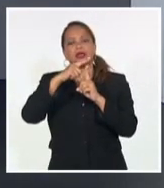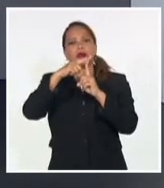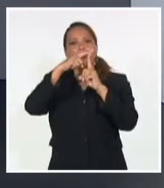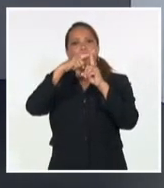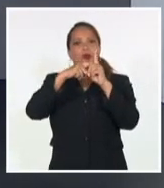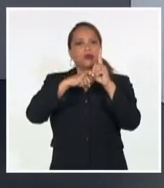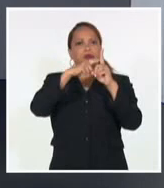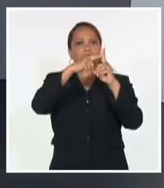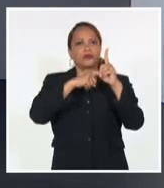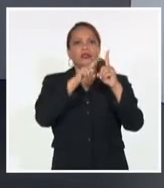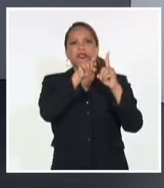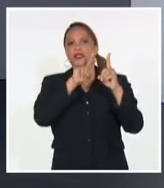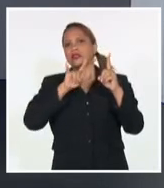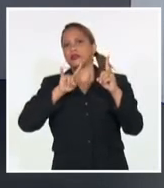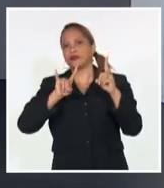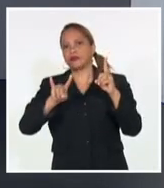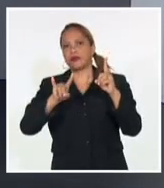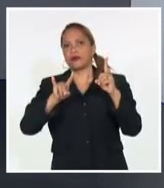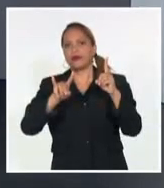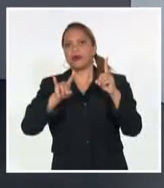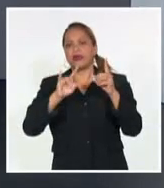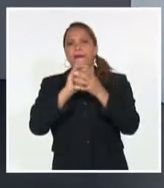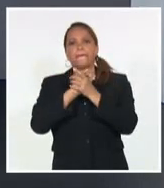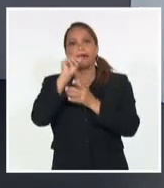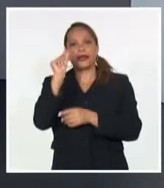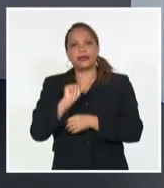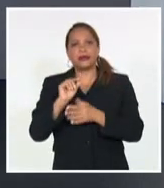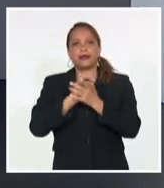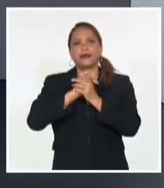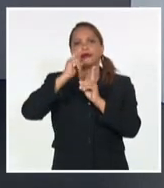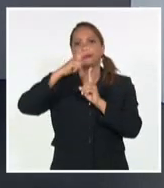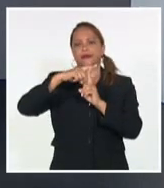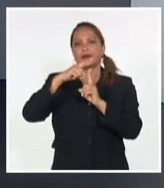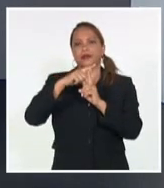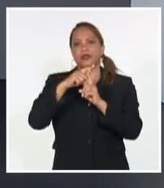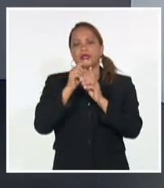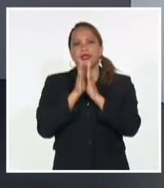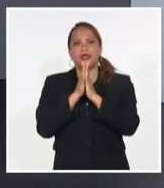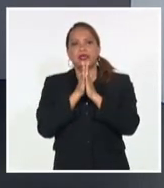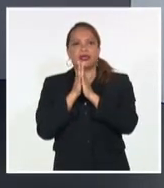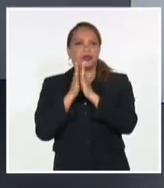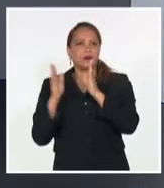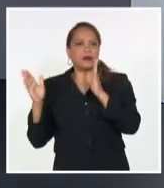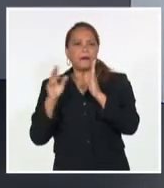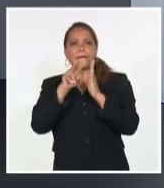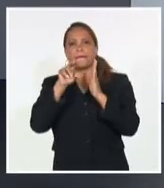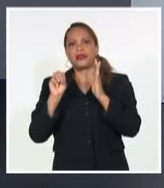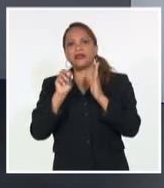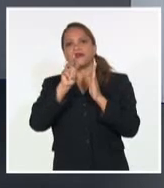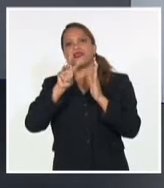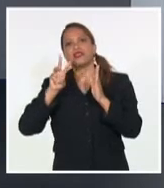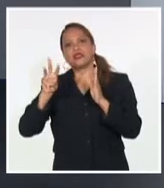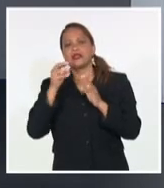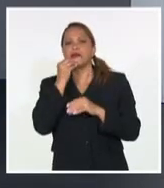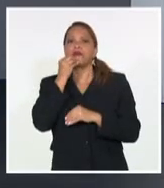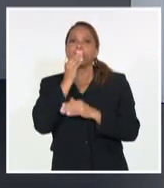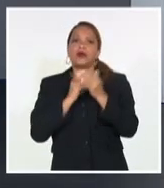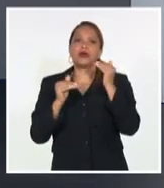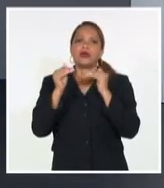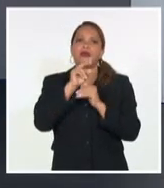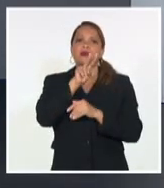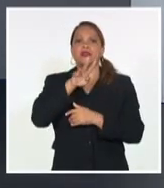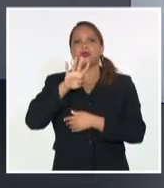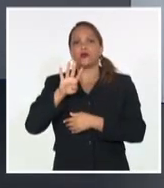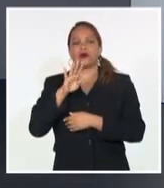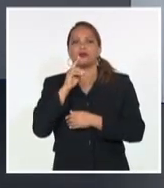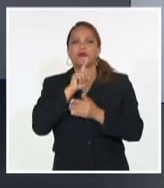de 19 grados en Mayabeque, en Matanza y en el resto 20, 23 llegando a 24 en la provincia de Santiago de Cuba